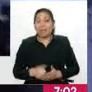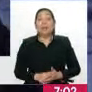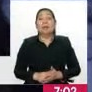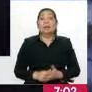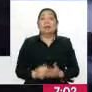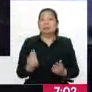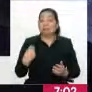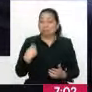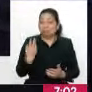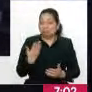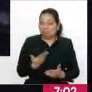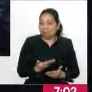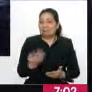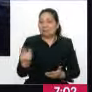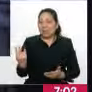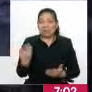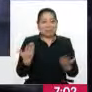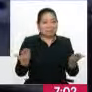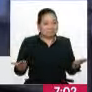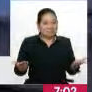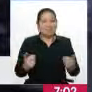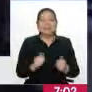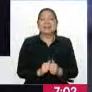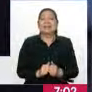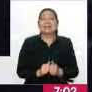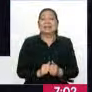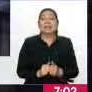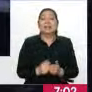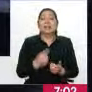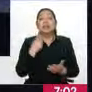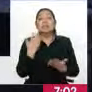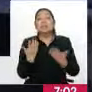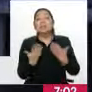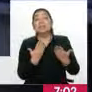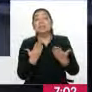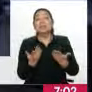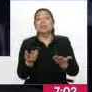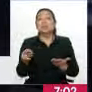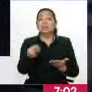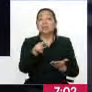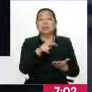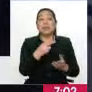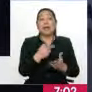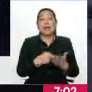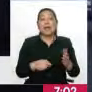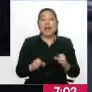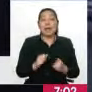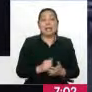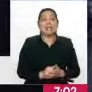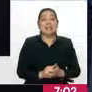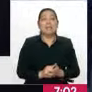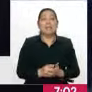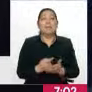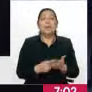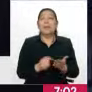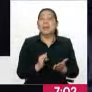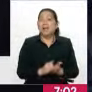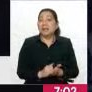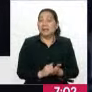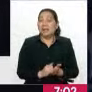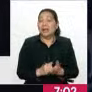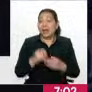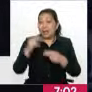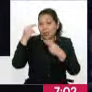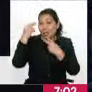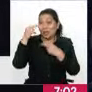Corpac. Me voy a poner aquí al medio, por favor. Aquí en este simulador, en donde vemos estos trabajos que se están realizando, porque la